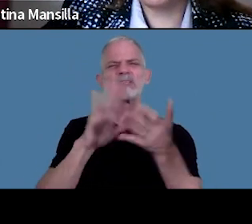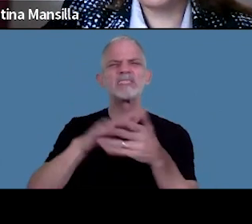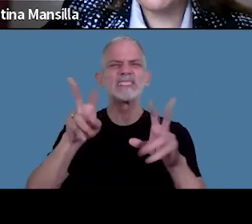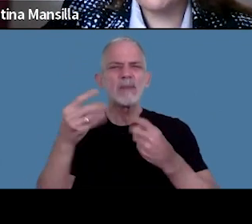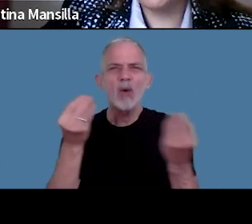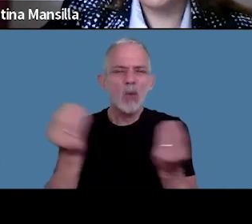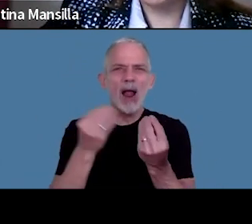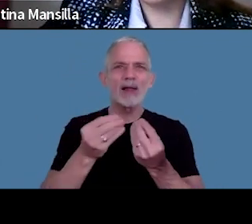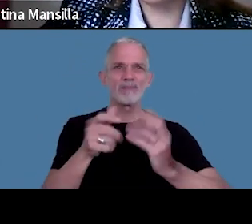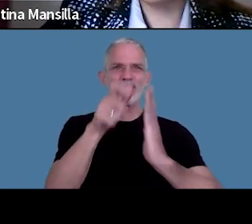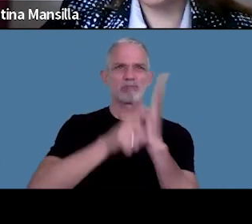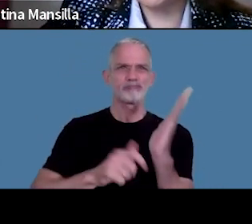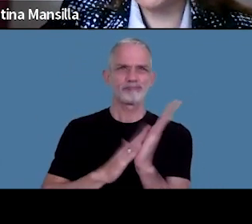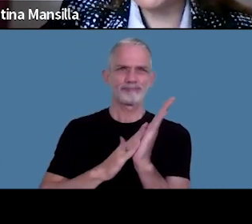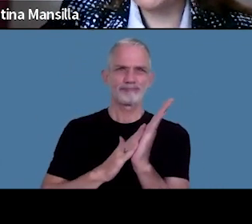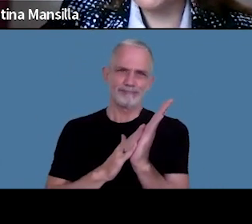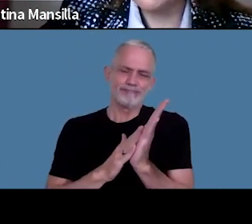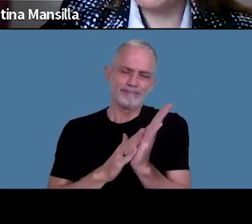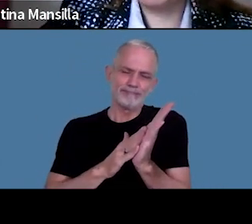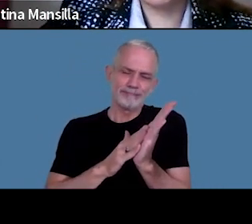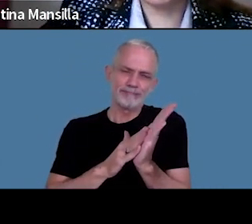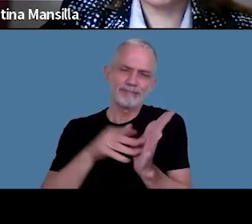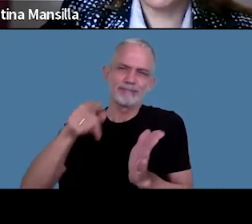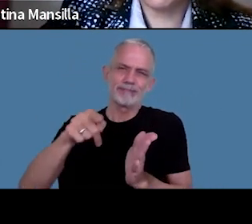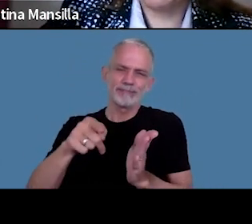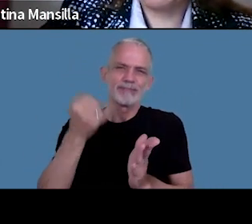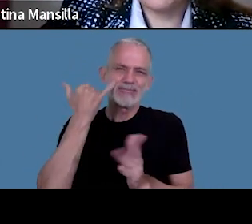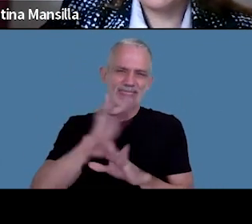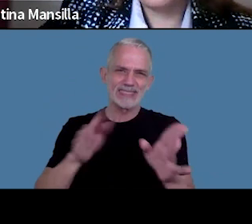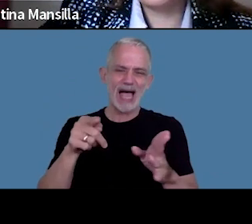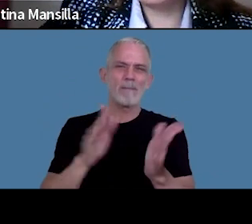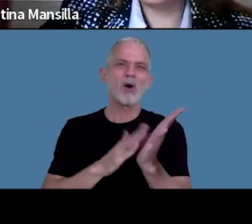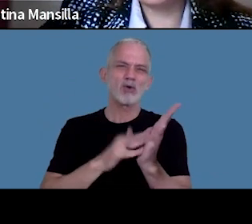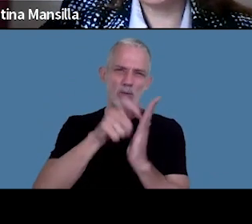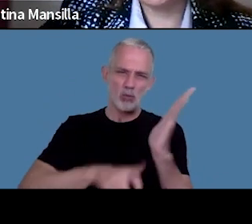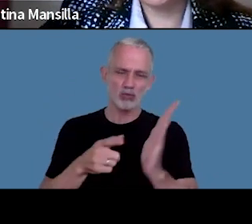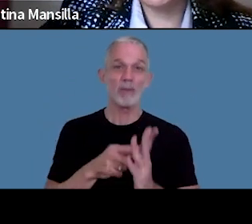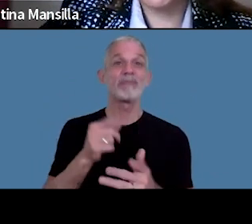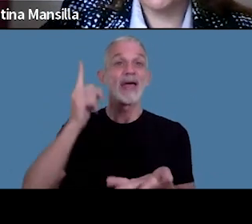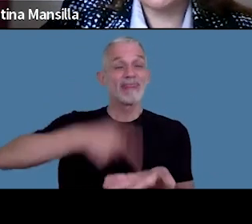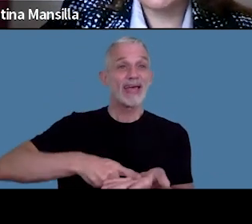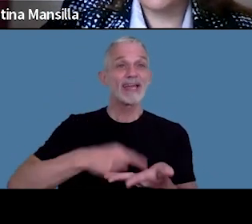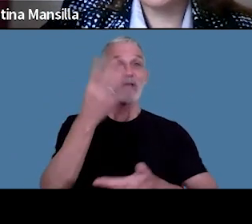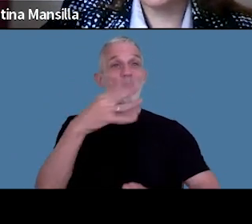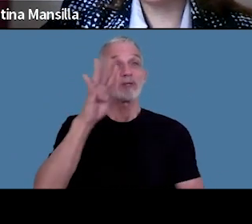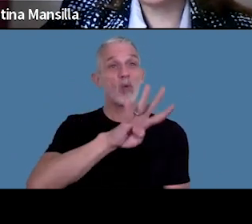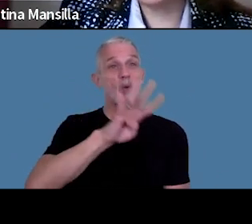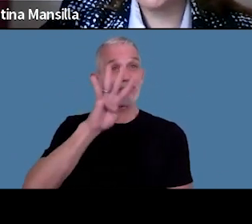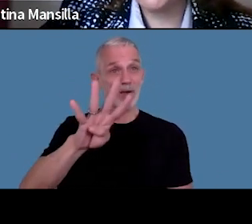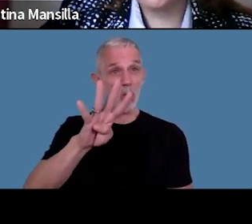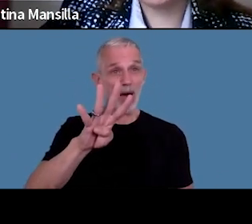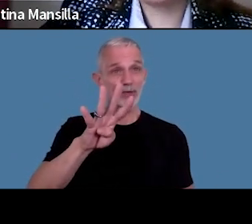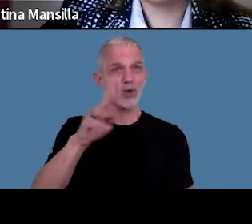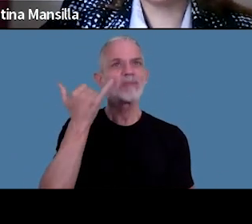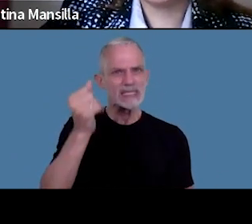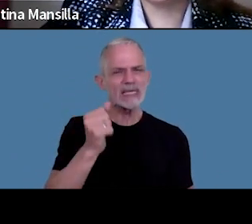régimen simplificado o como todos conocemos monotributo el decreto 444 ya